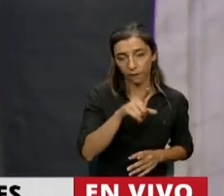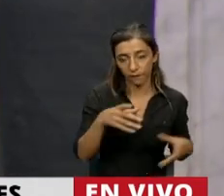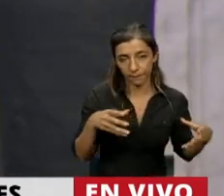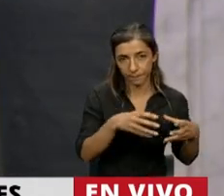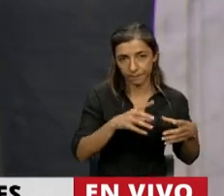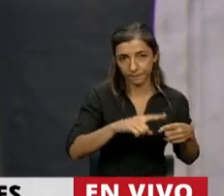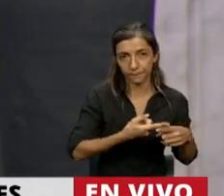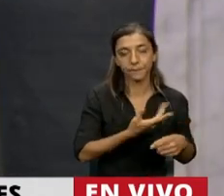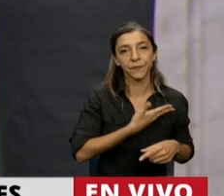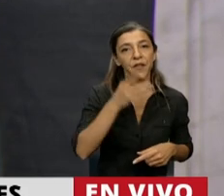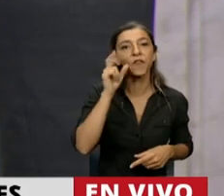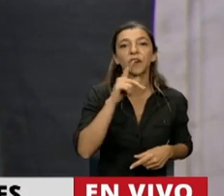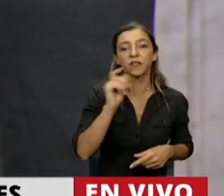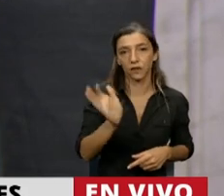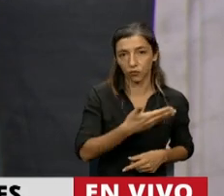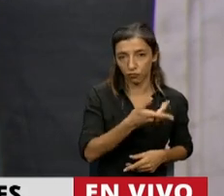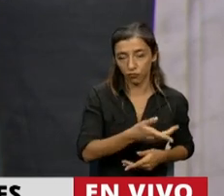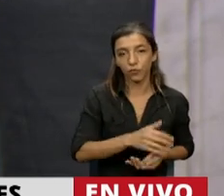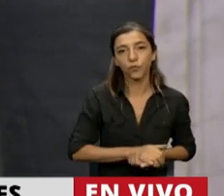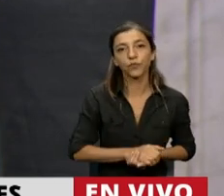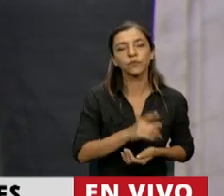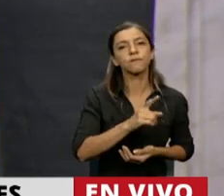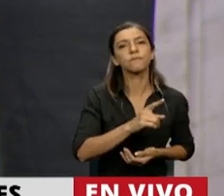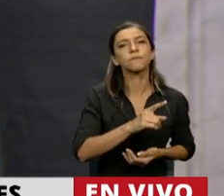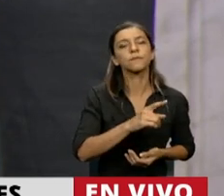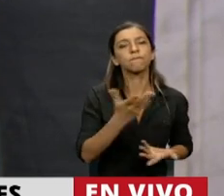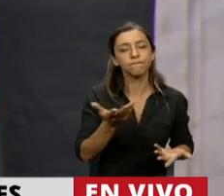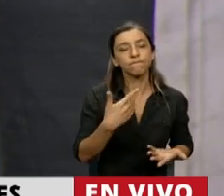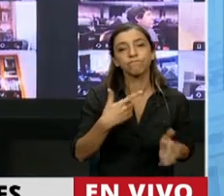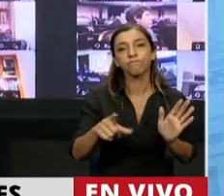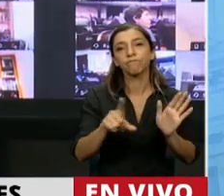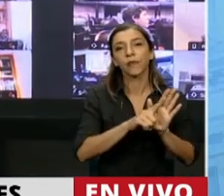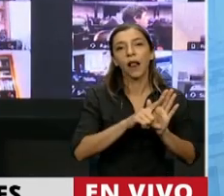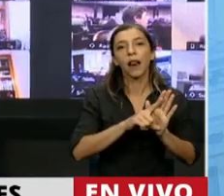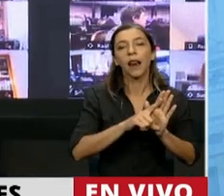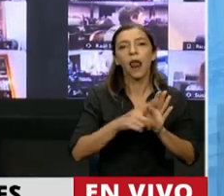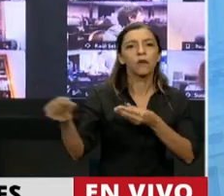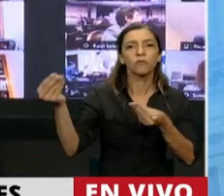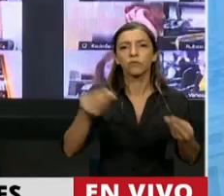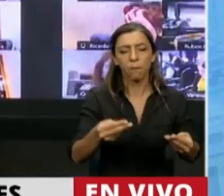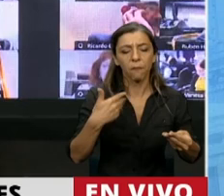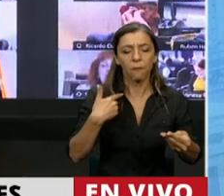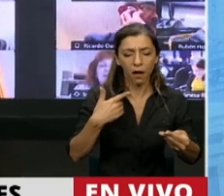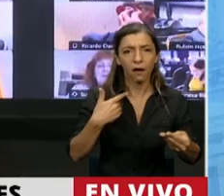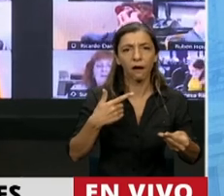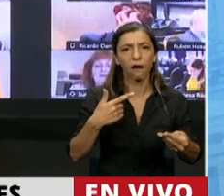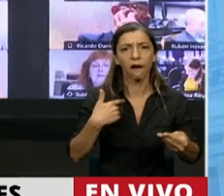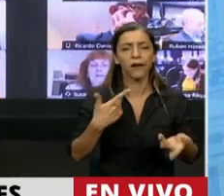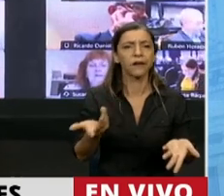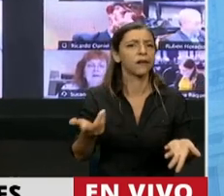se envía una movilidad jubilatoria, una ley para ajustar a los jubilados y a las jubiladas.